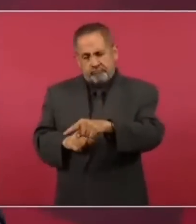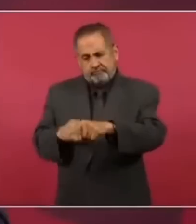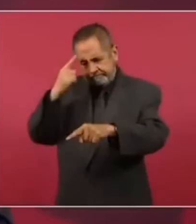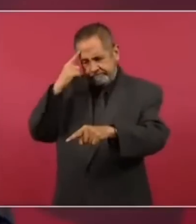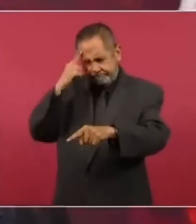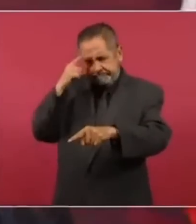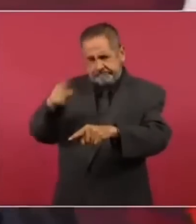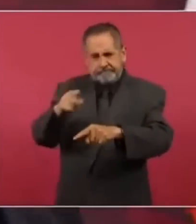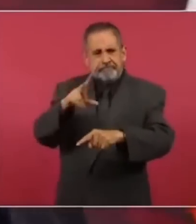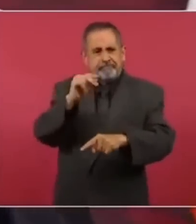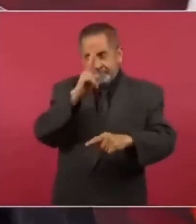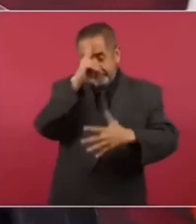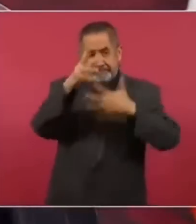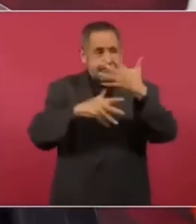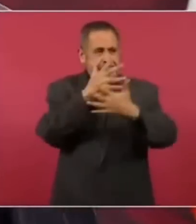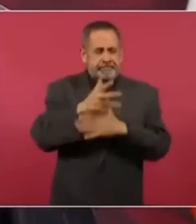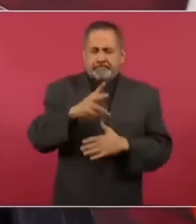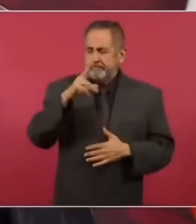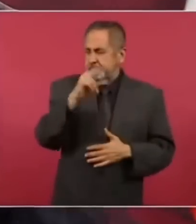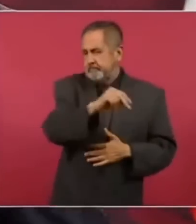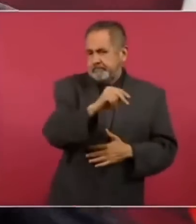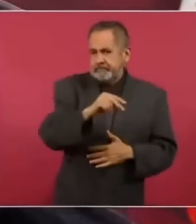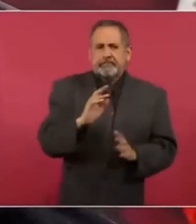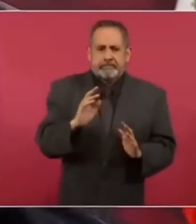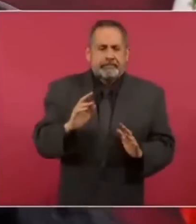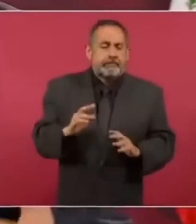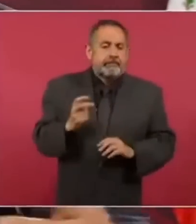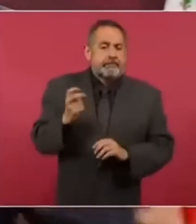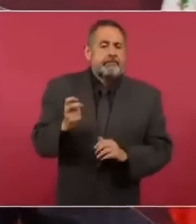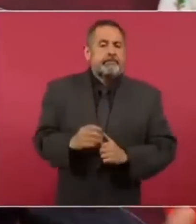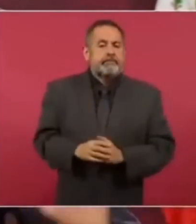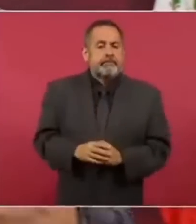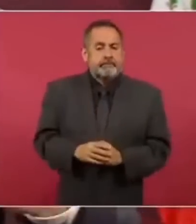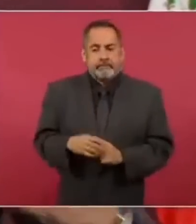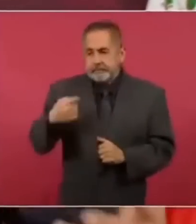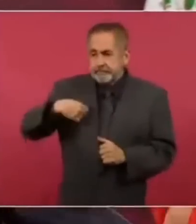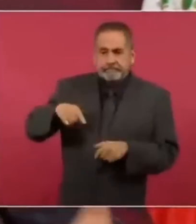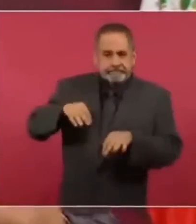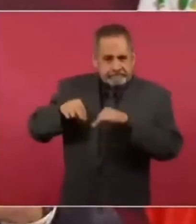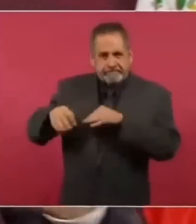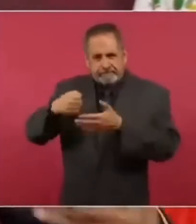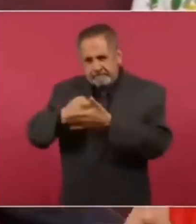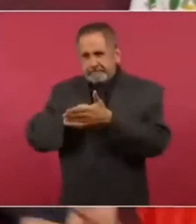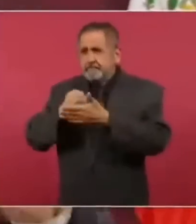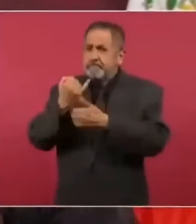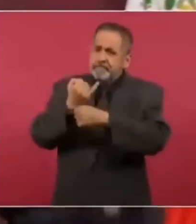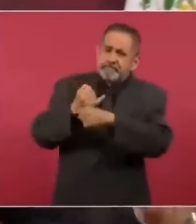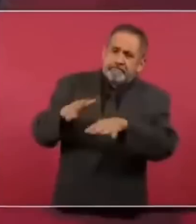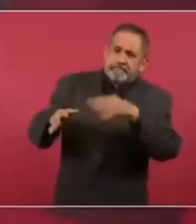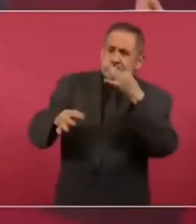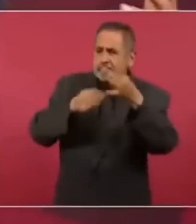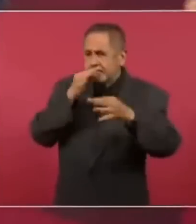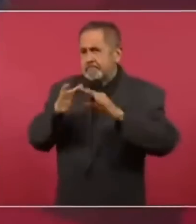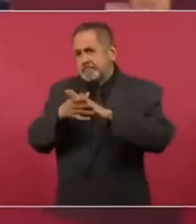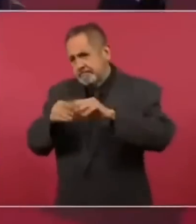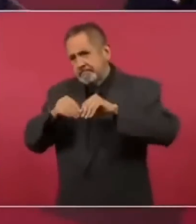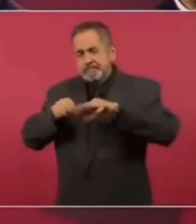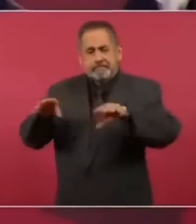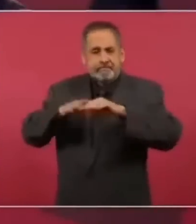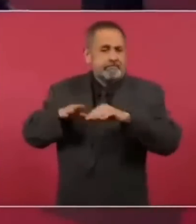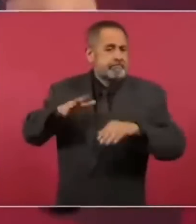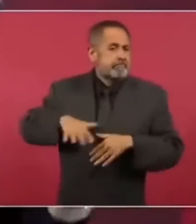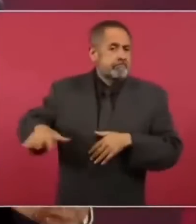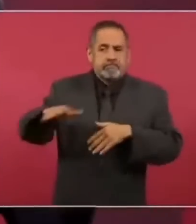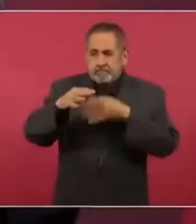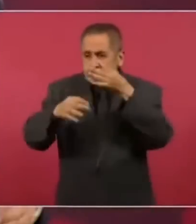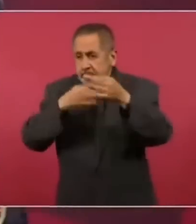la no violencia y trabajamos informando orientando concientizando al pueblo y